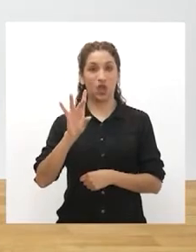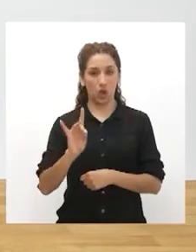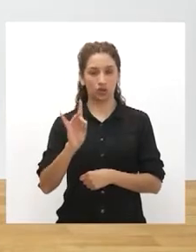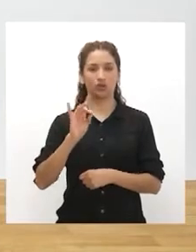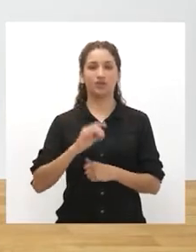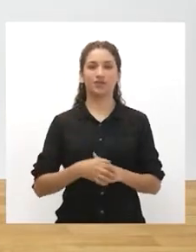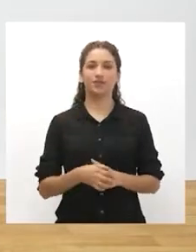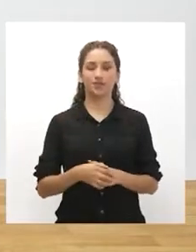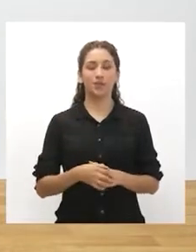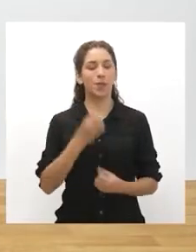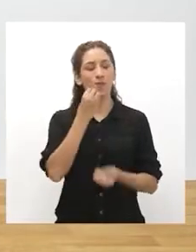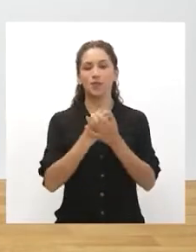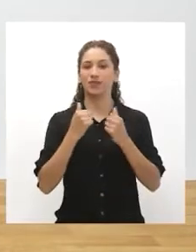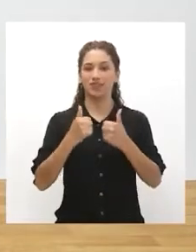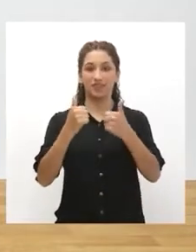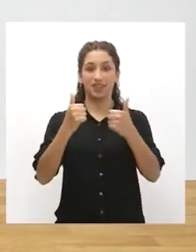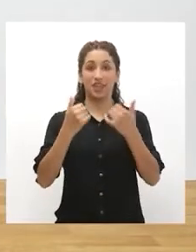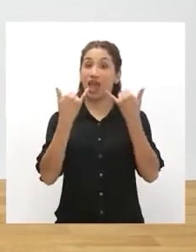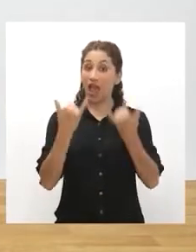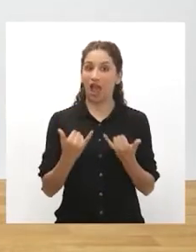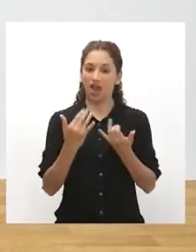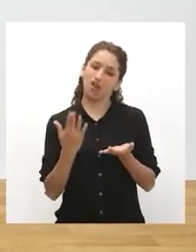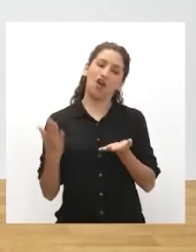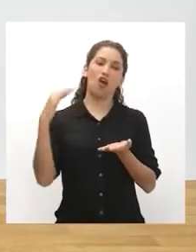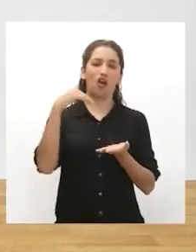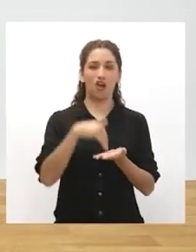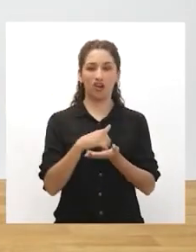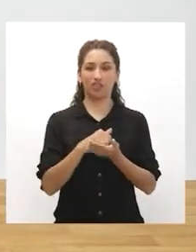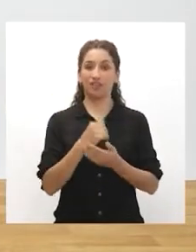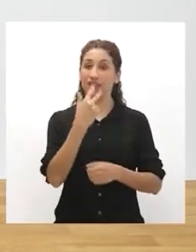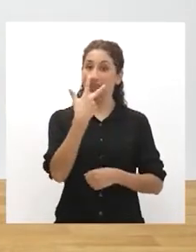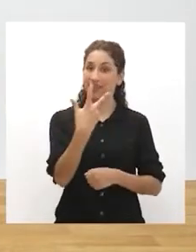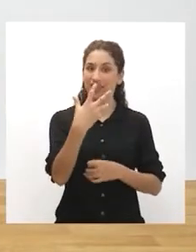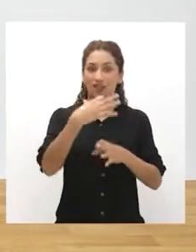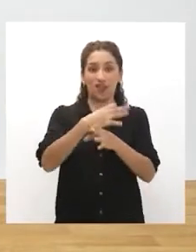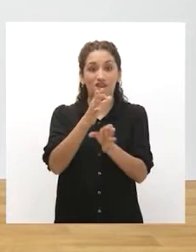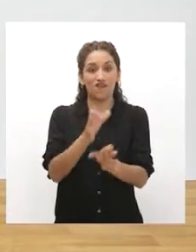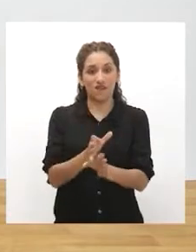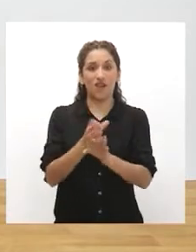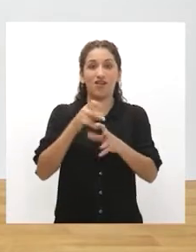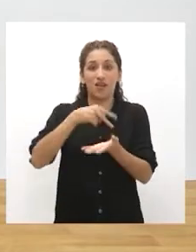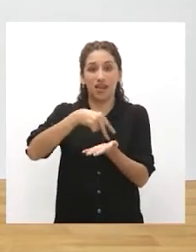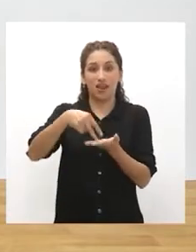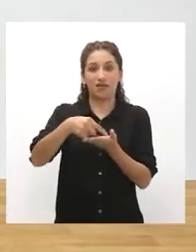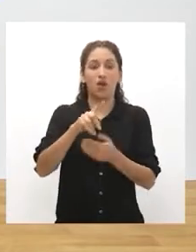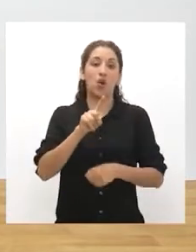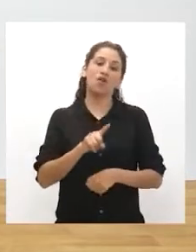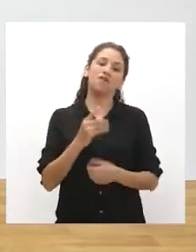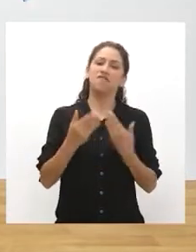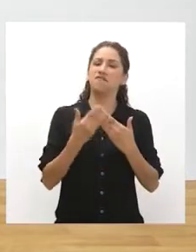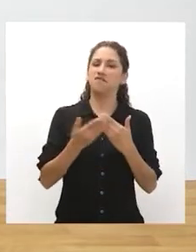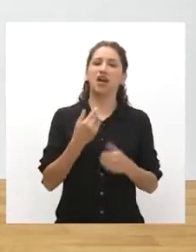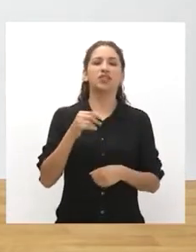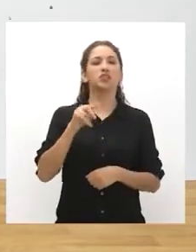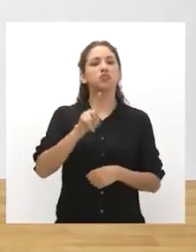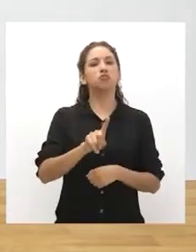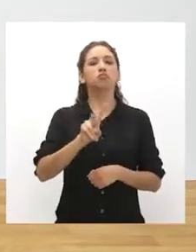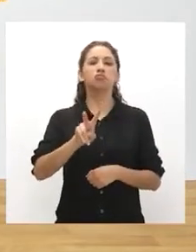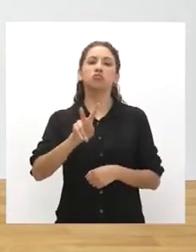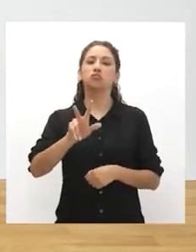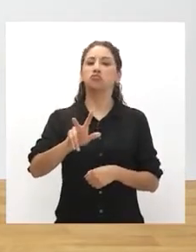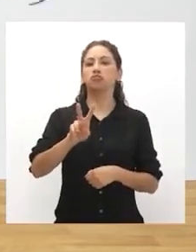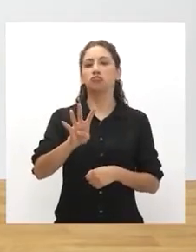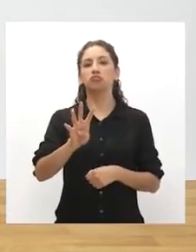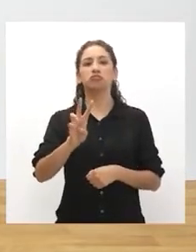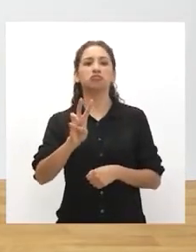6, 7, 8. Muy bien. Ahora vamos a repetir las tres formas de caminar. Simple. 1, 2, 3,